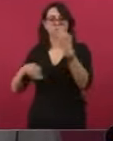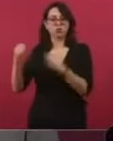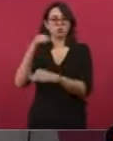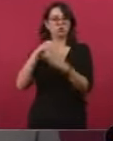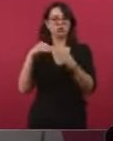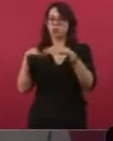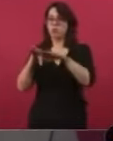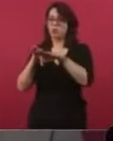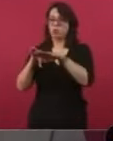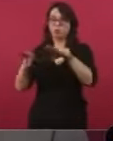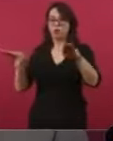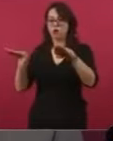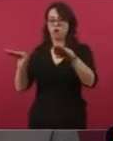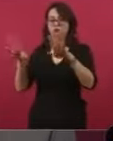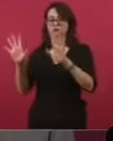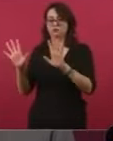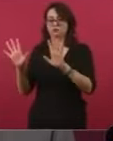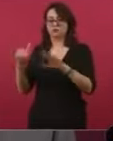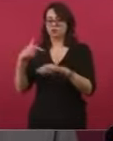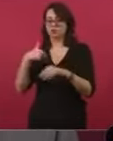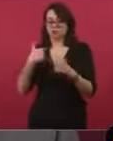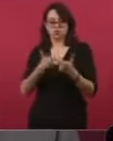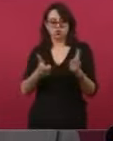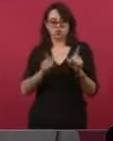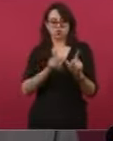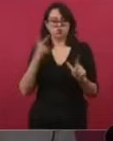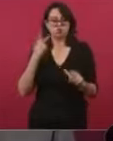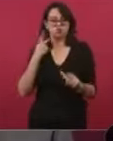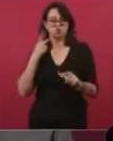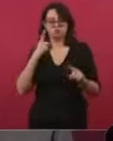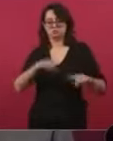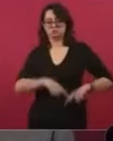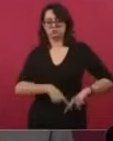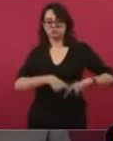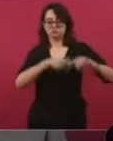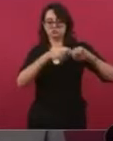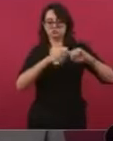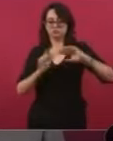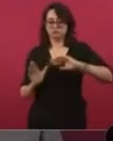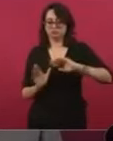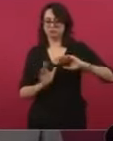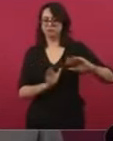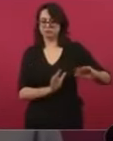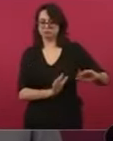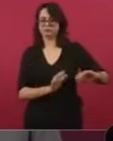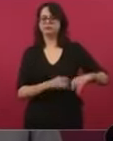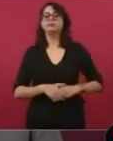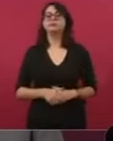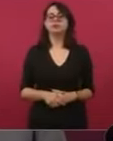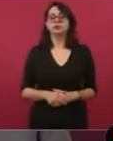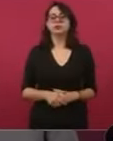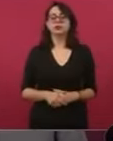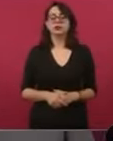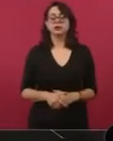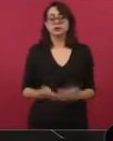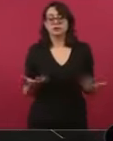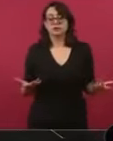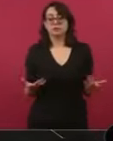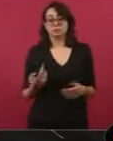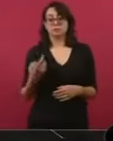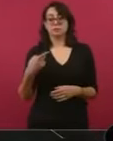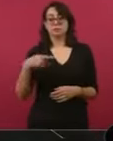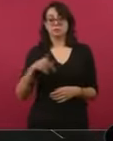como venimos de un movimiento, yo he venido